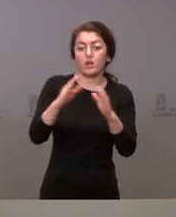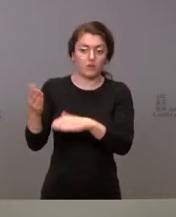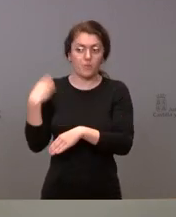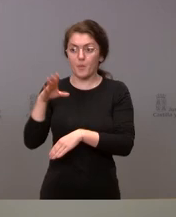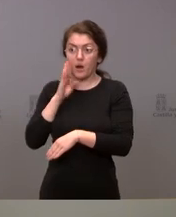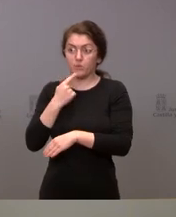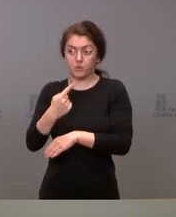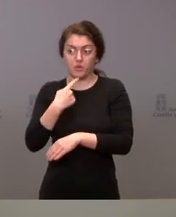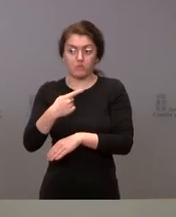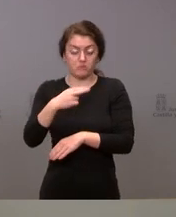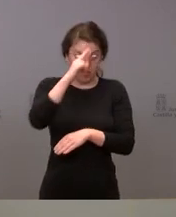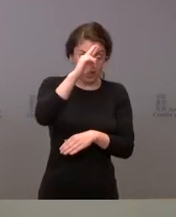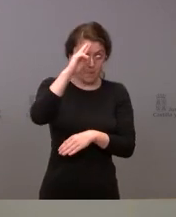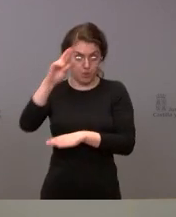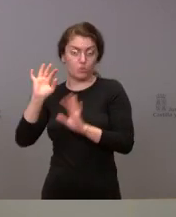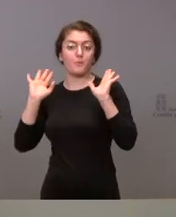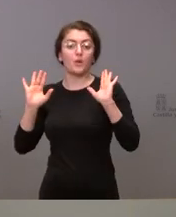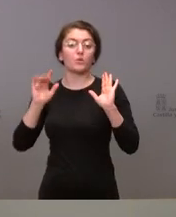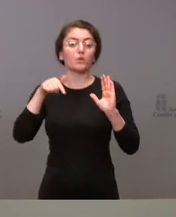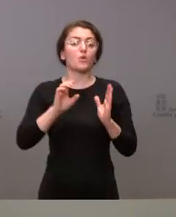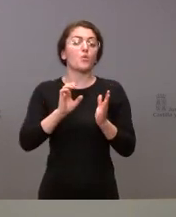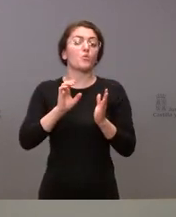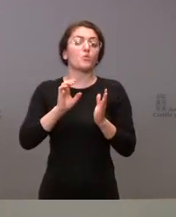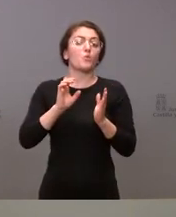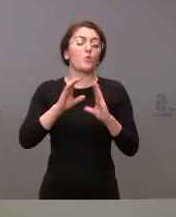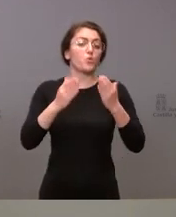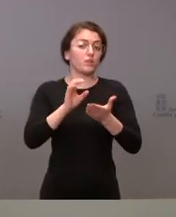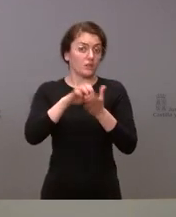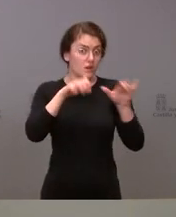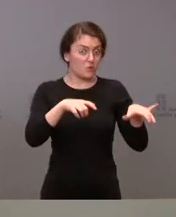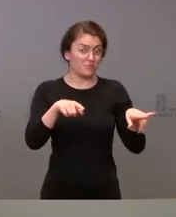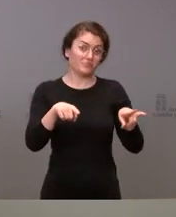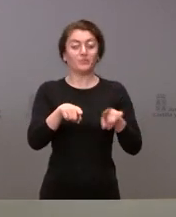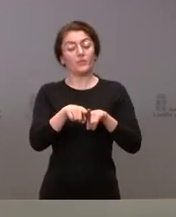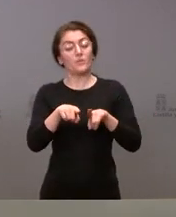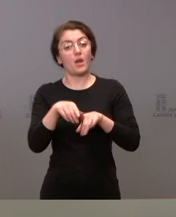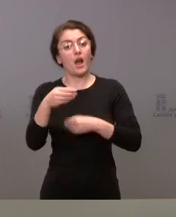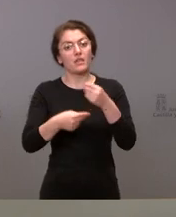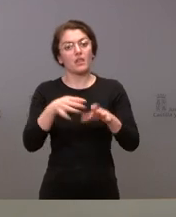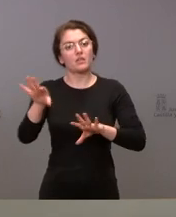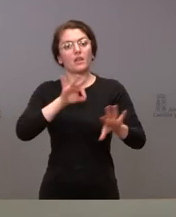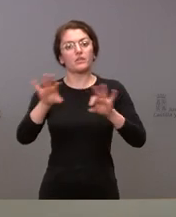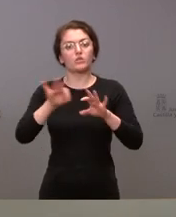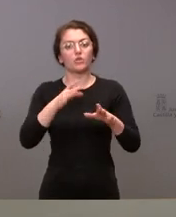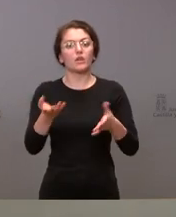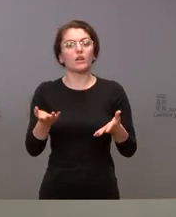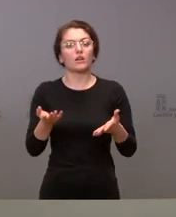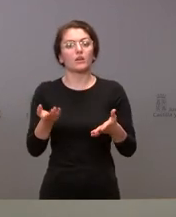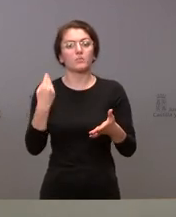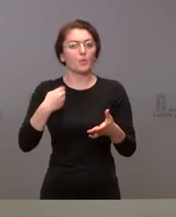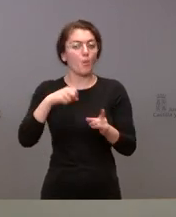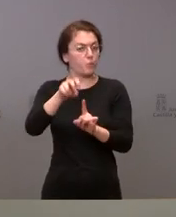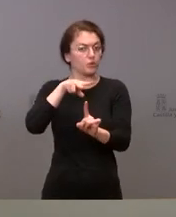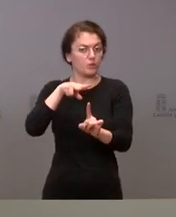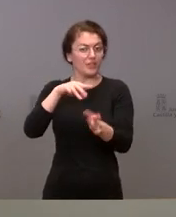pero la Junta de Castilla y León basa las decisiones desde este punto de vista técnico y sanitario